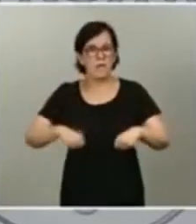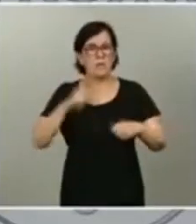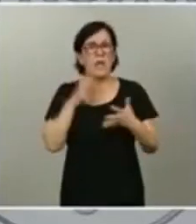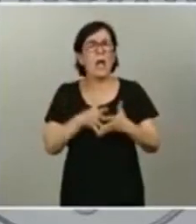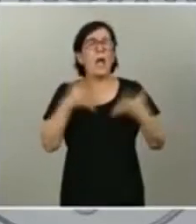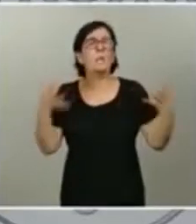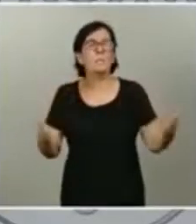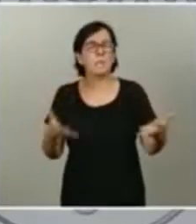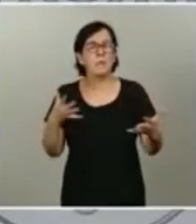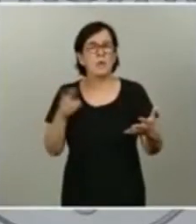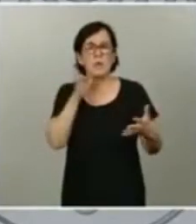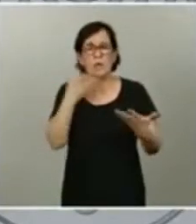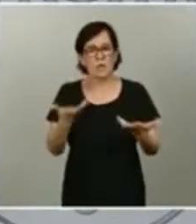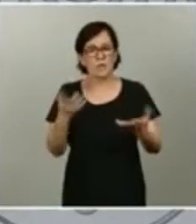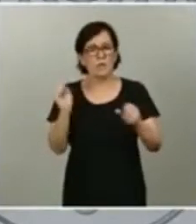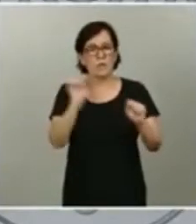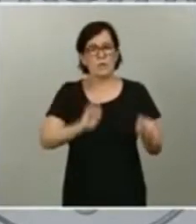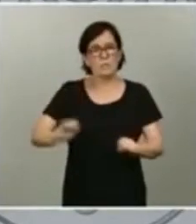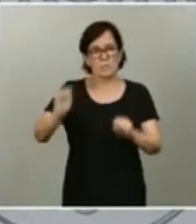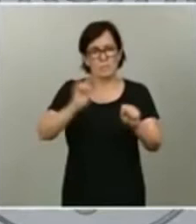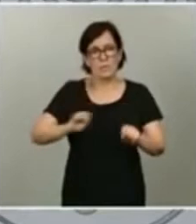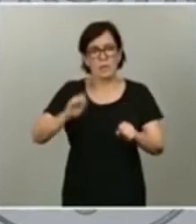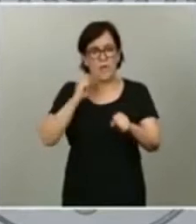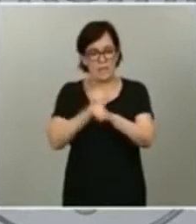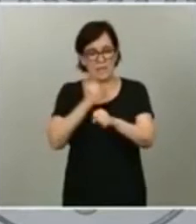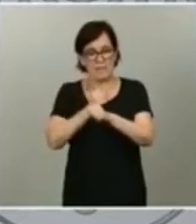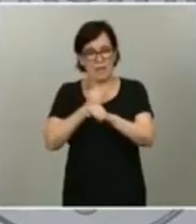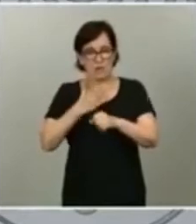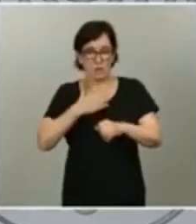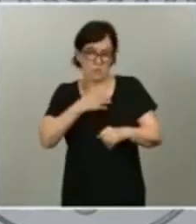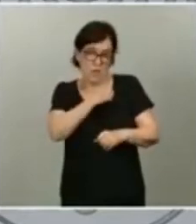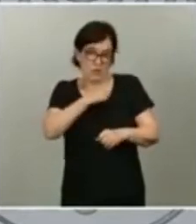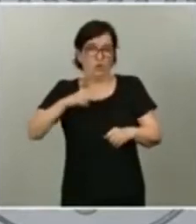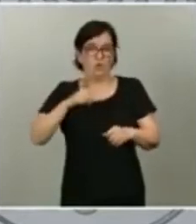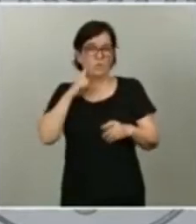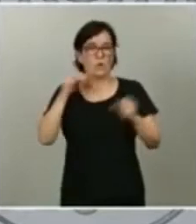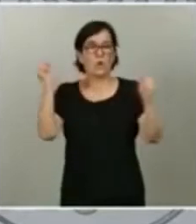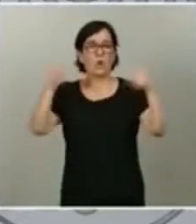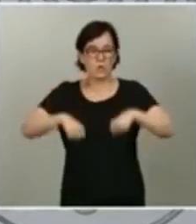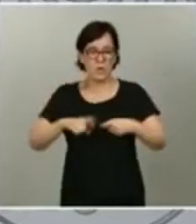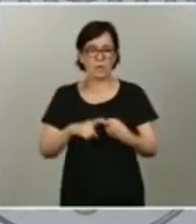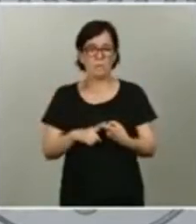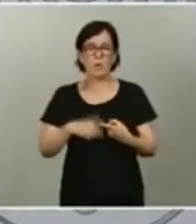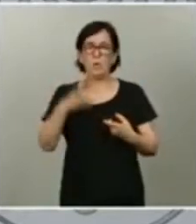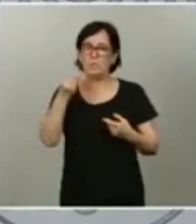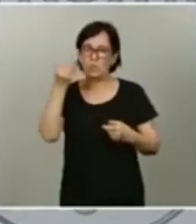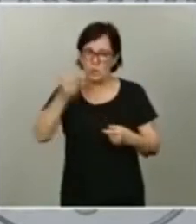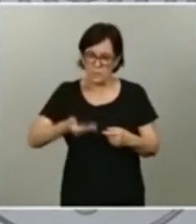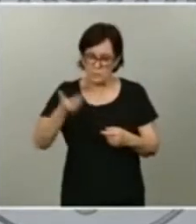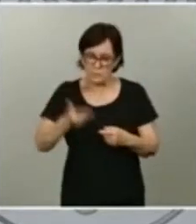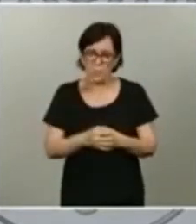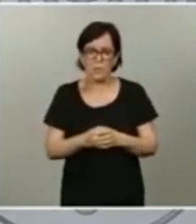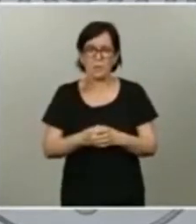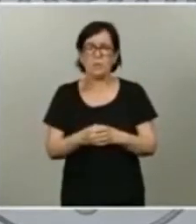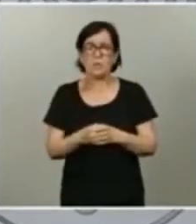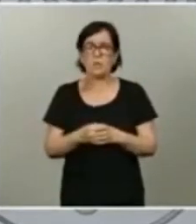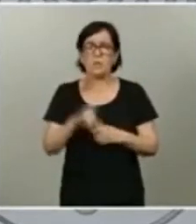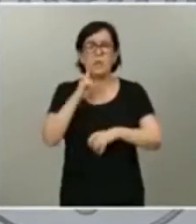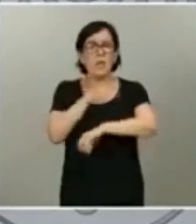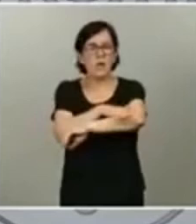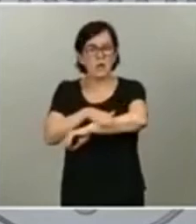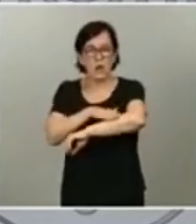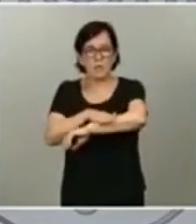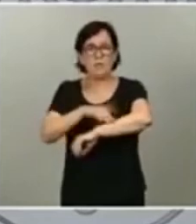protección a los trabajadores por cuenta propia. Un pacto, un acuerdo muy importante en donde el Gobierno también